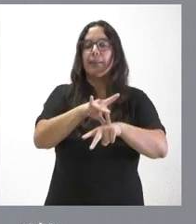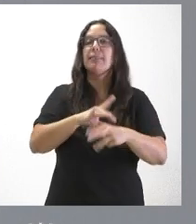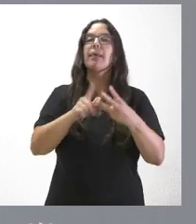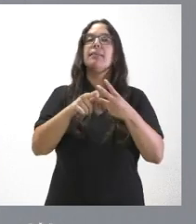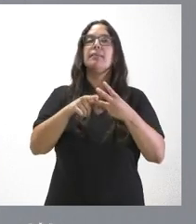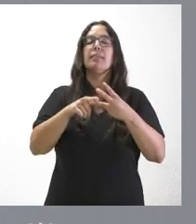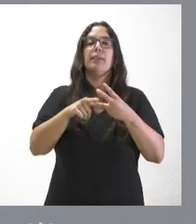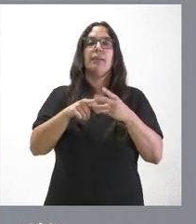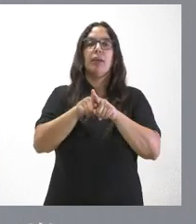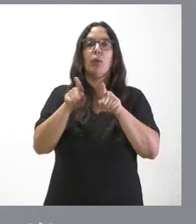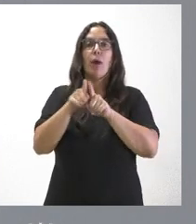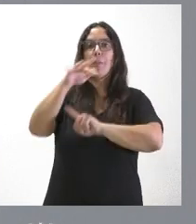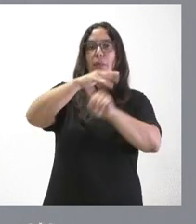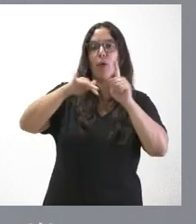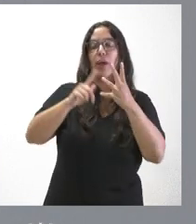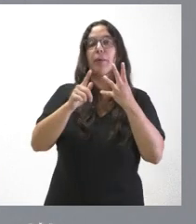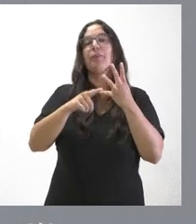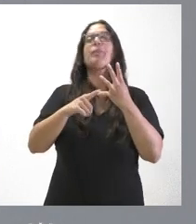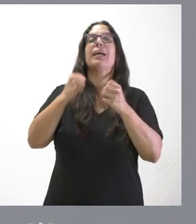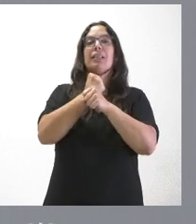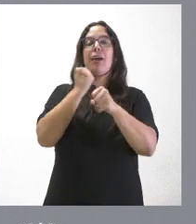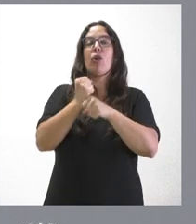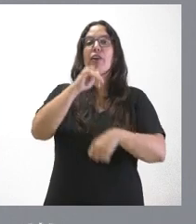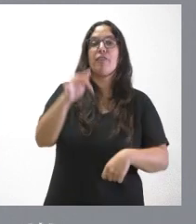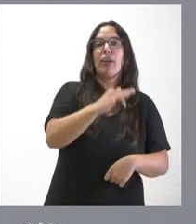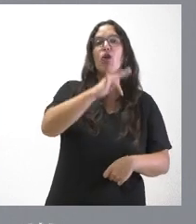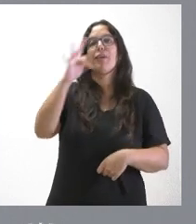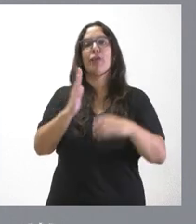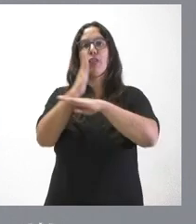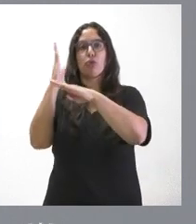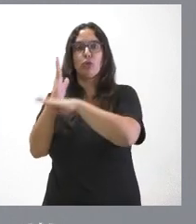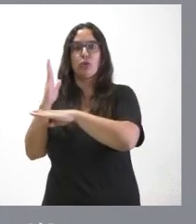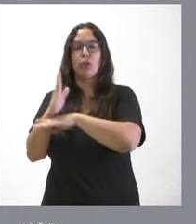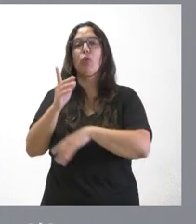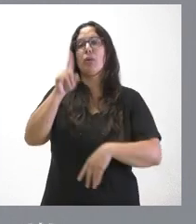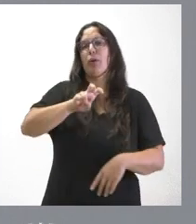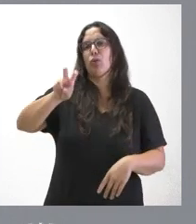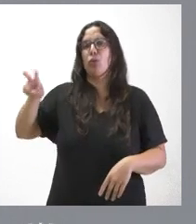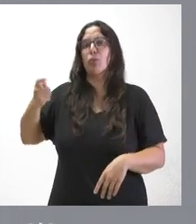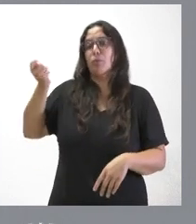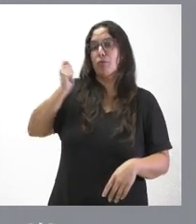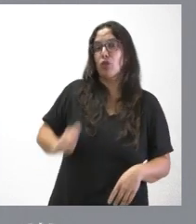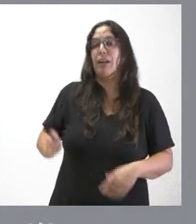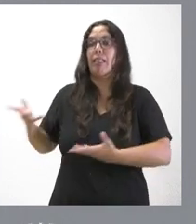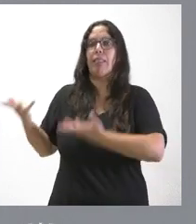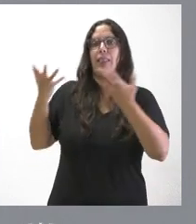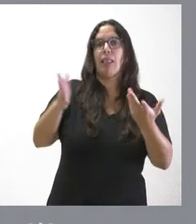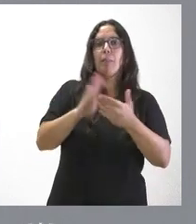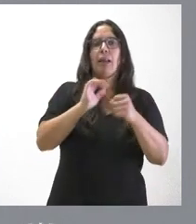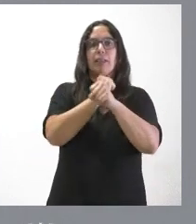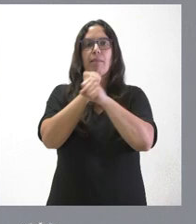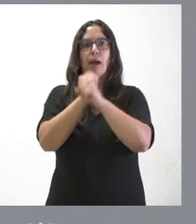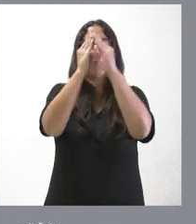celadores de medio ambiente, los trabajadores laborales fijos y los fijos discontinuos, así como otro personal disponible para las labores de extinción de la Junta de Castilla y León,